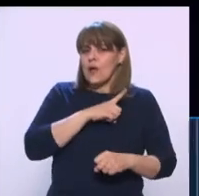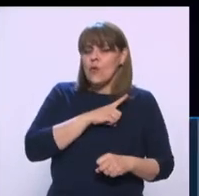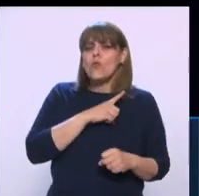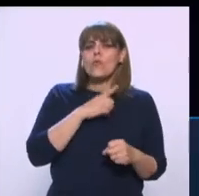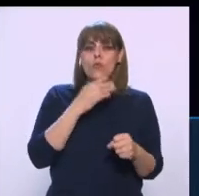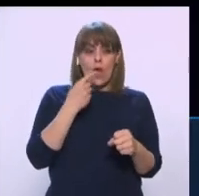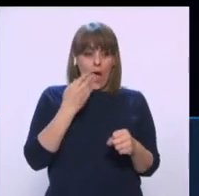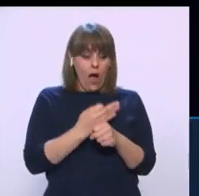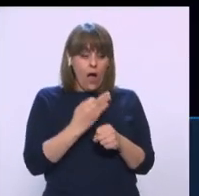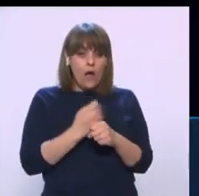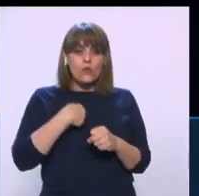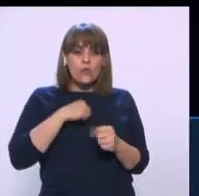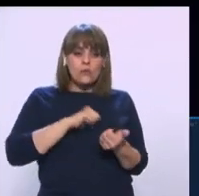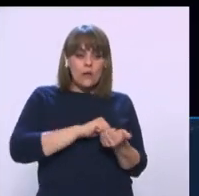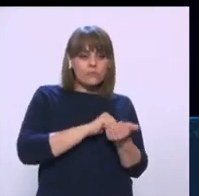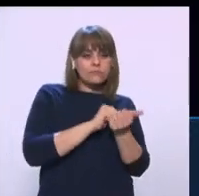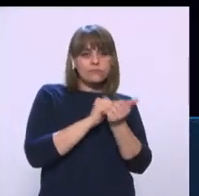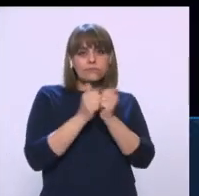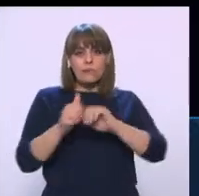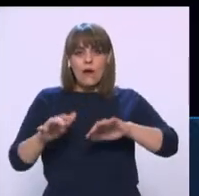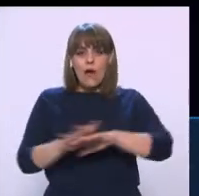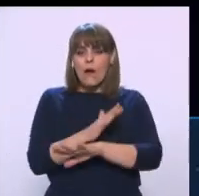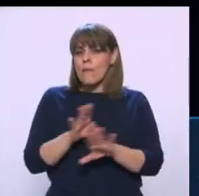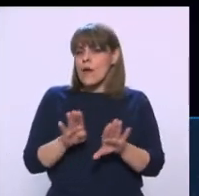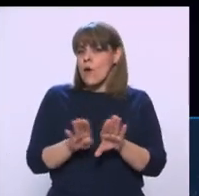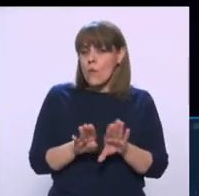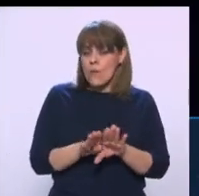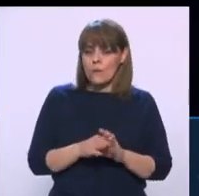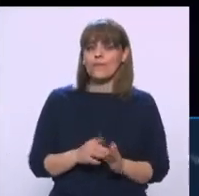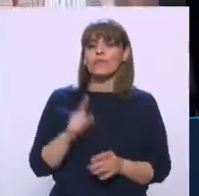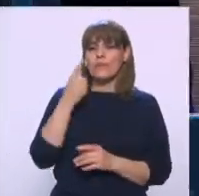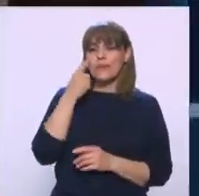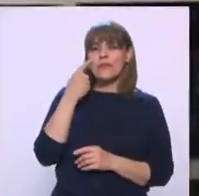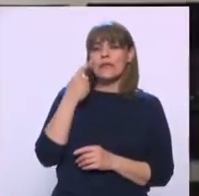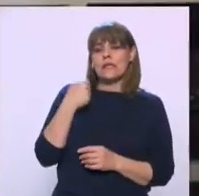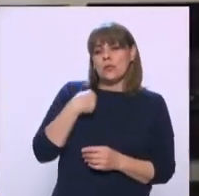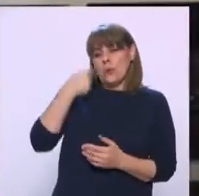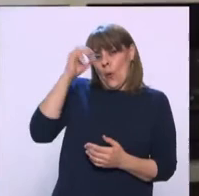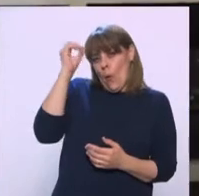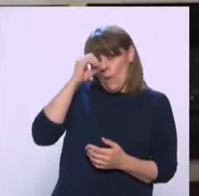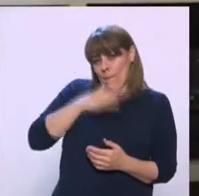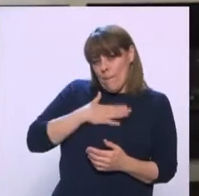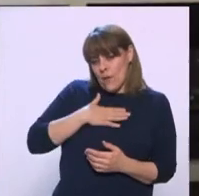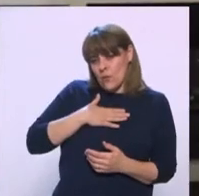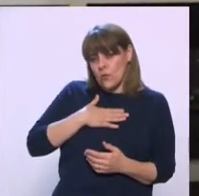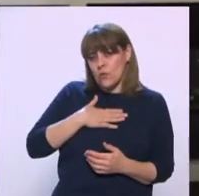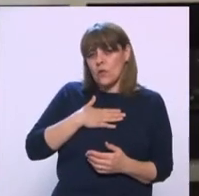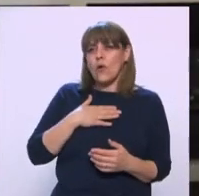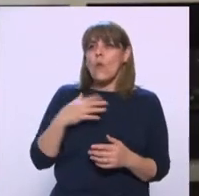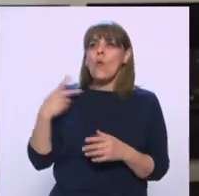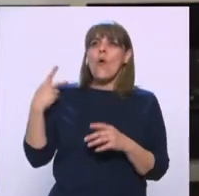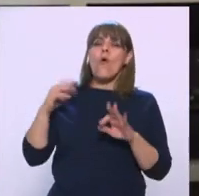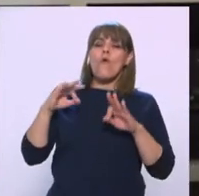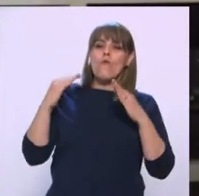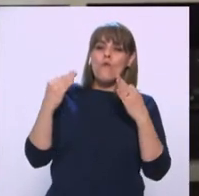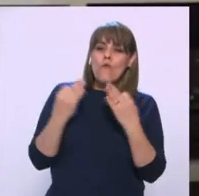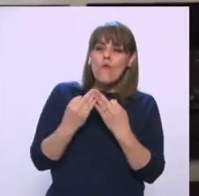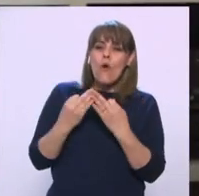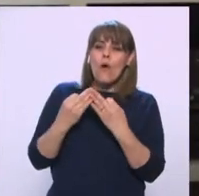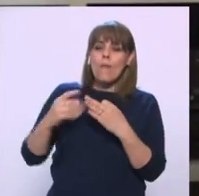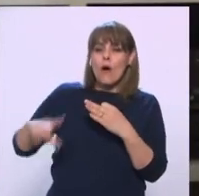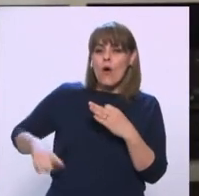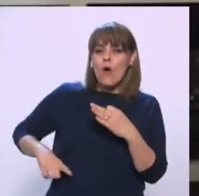dónde hemos estado transitando? Yo creo que venimos de un sistema que tenía muy poca